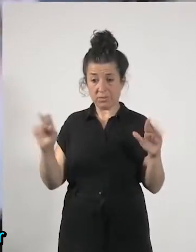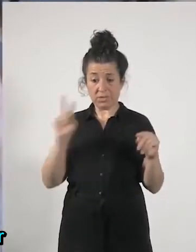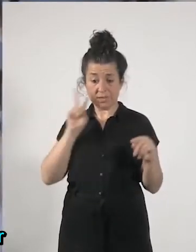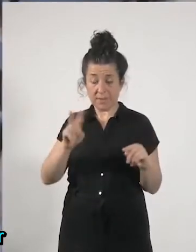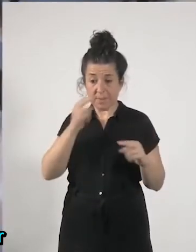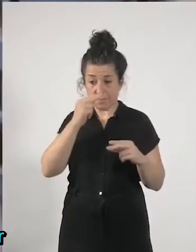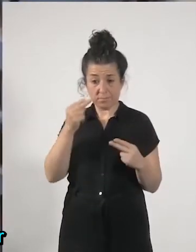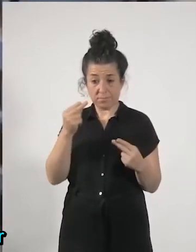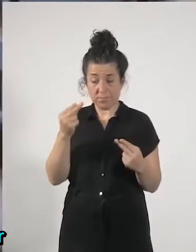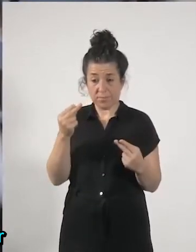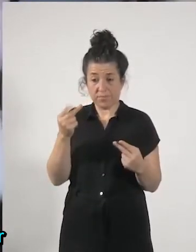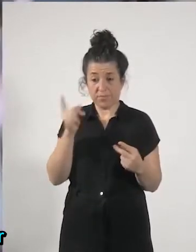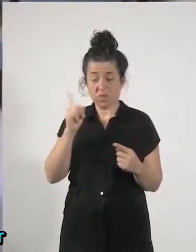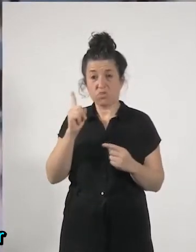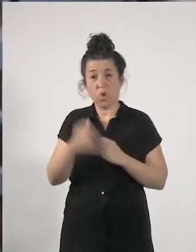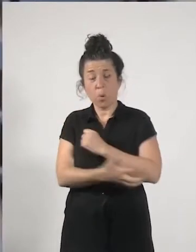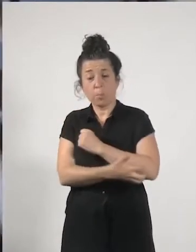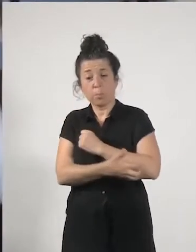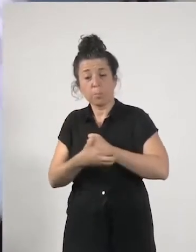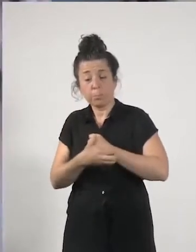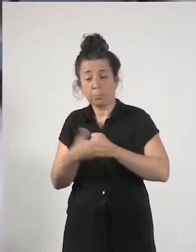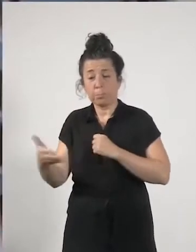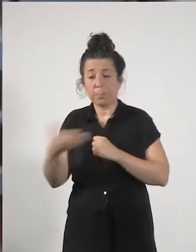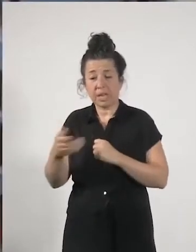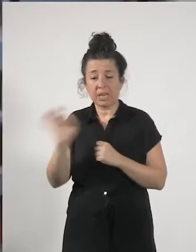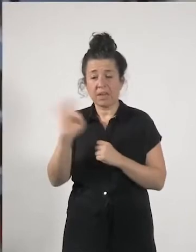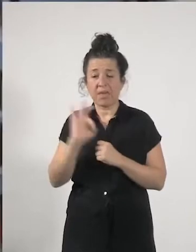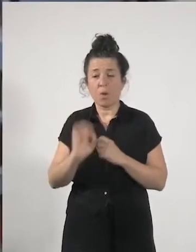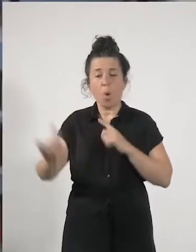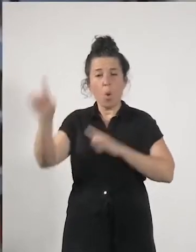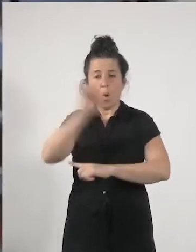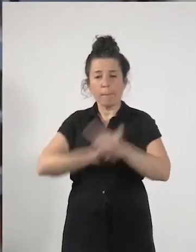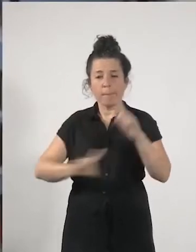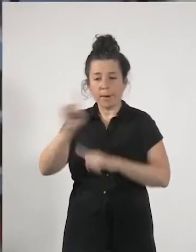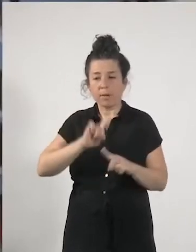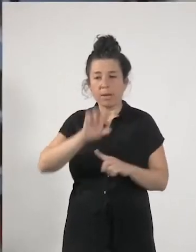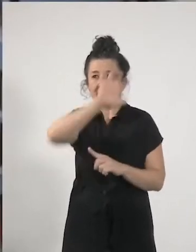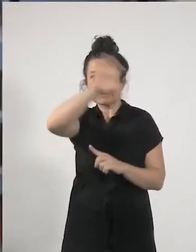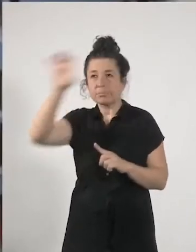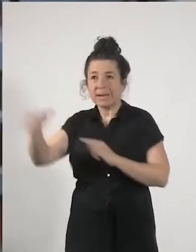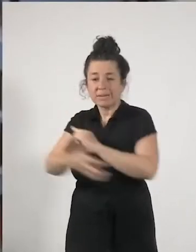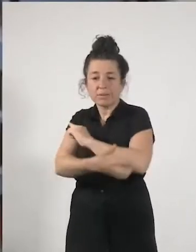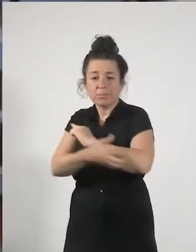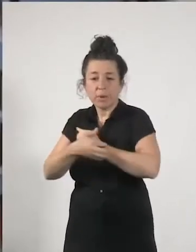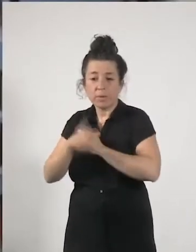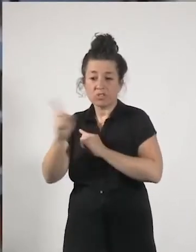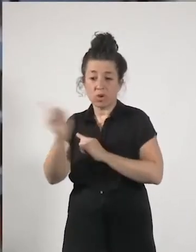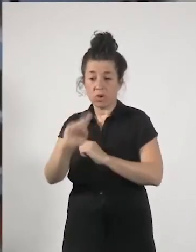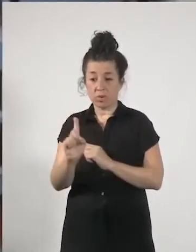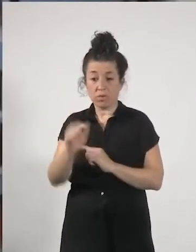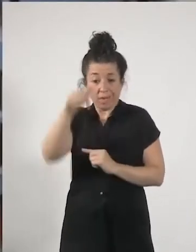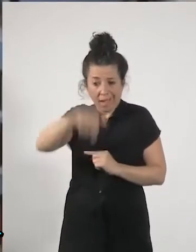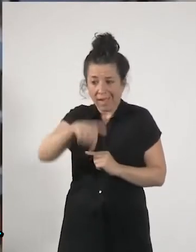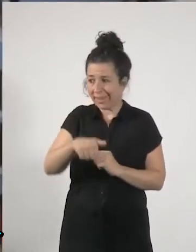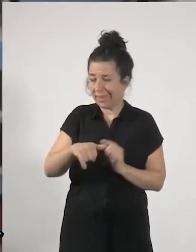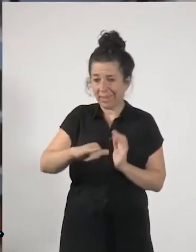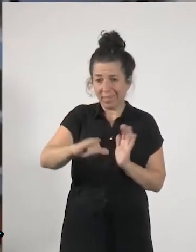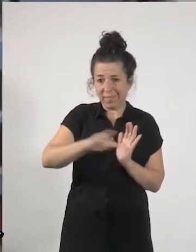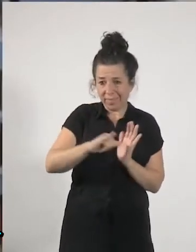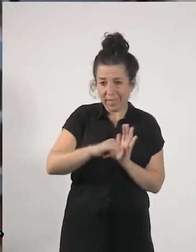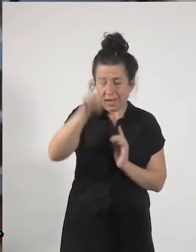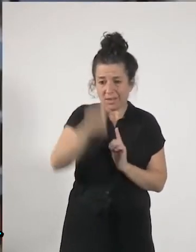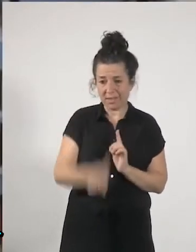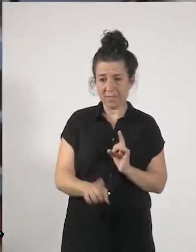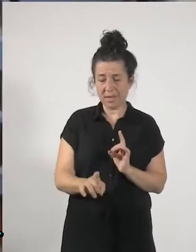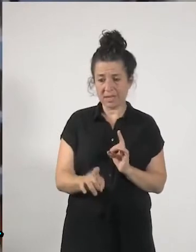o los problemas que pueda haber en países empobrecidos sino aquí a nuestro lado ¿no? o sea y